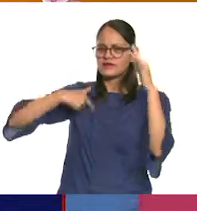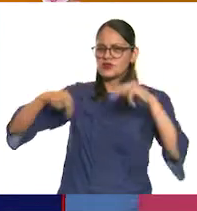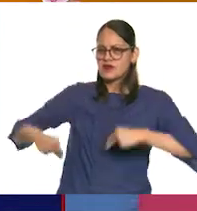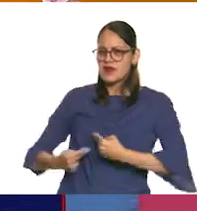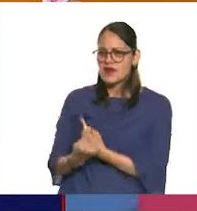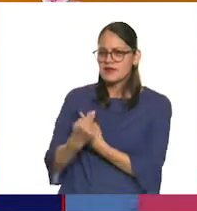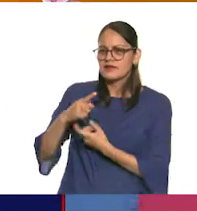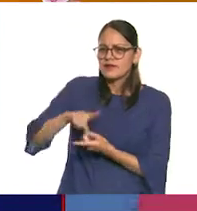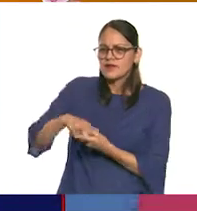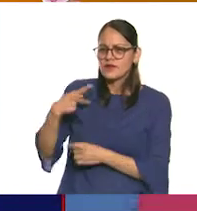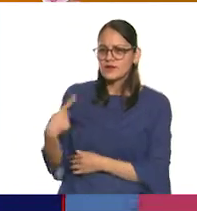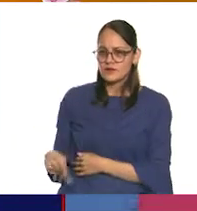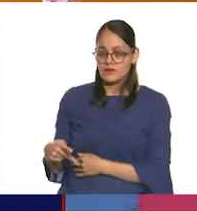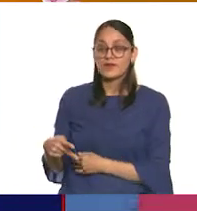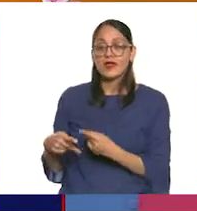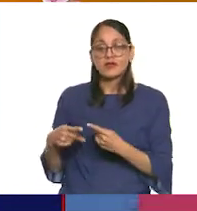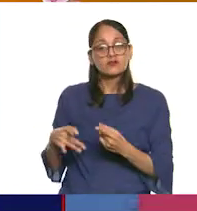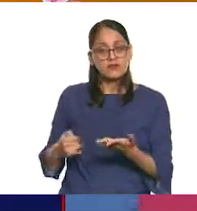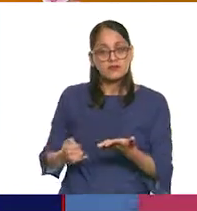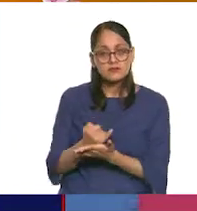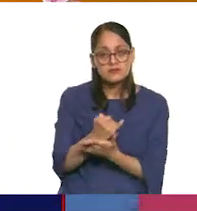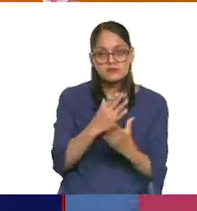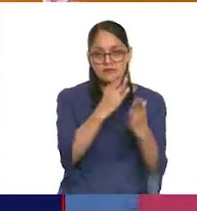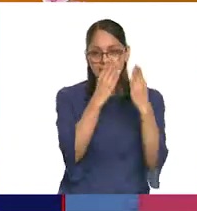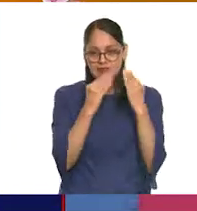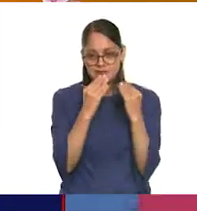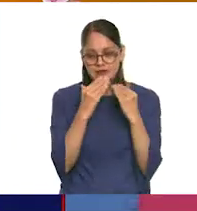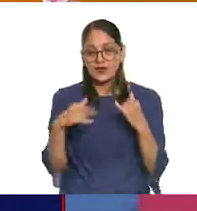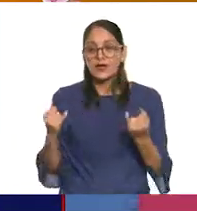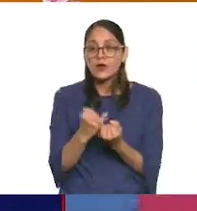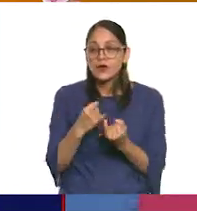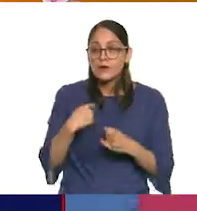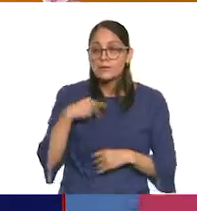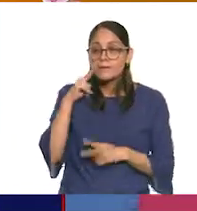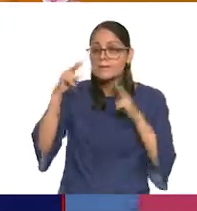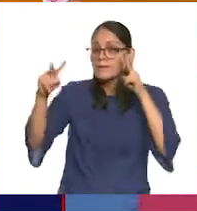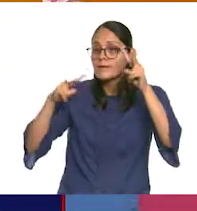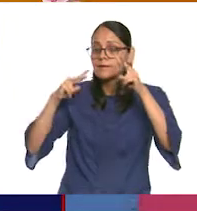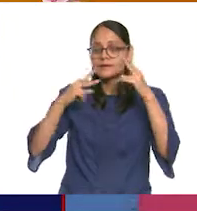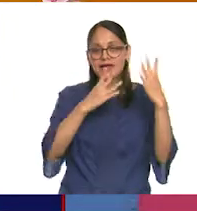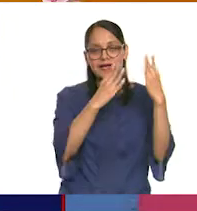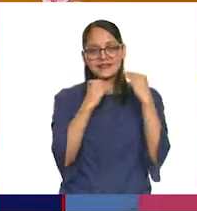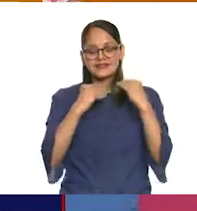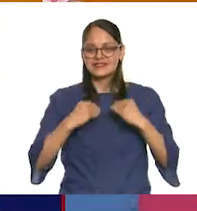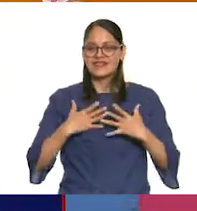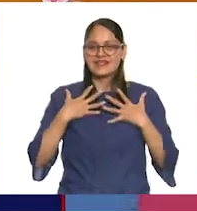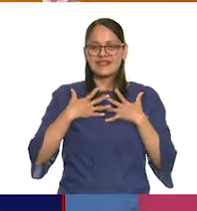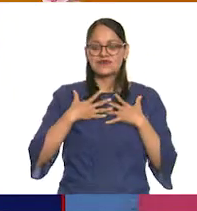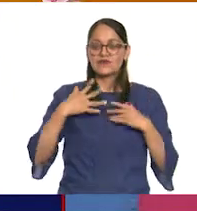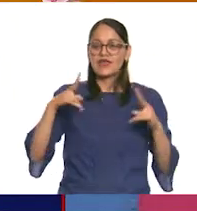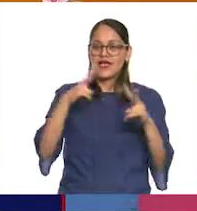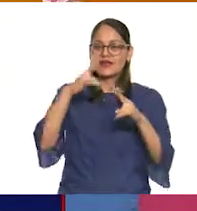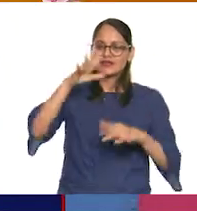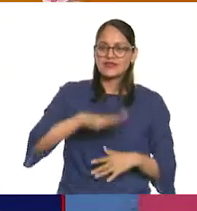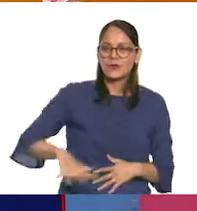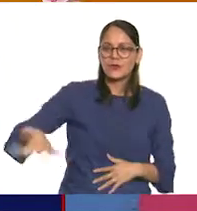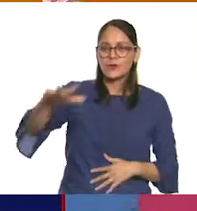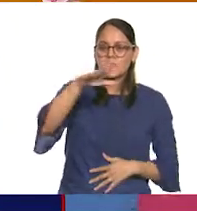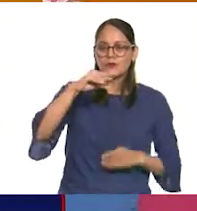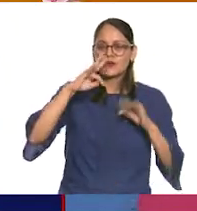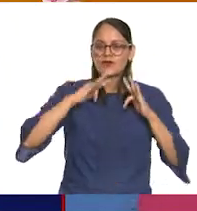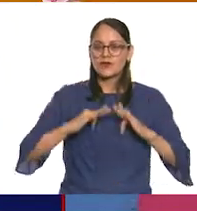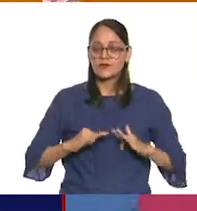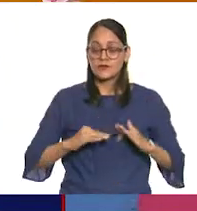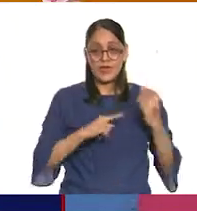enseña a tomar decisiones, nos permite saber cómo disfrutar de la vista, saber cómo disfrutar del aire libre, nos enseña a